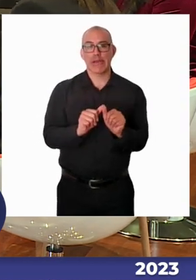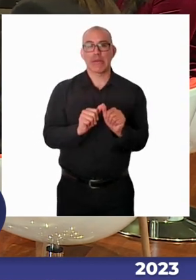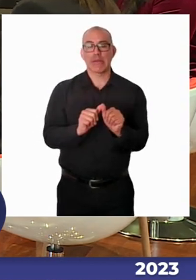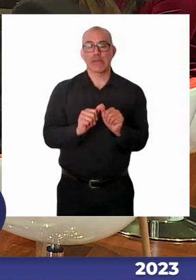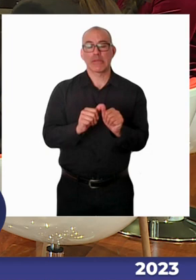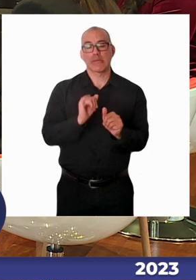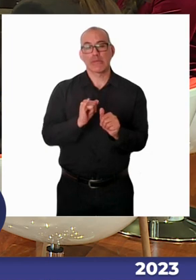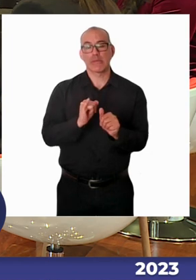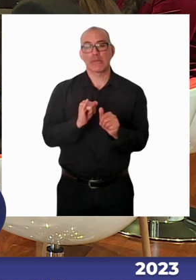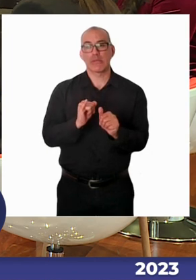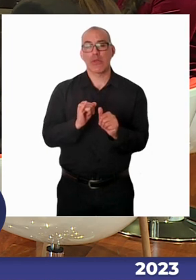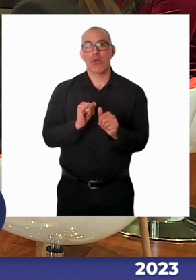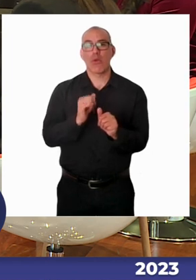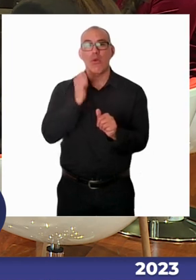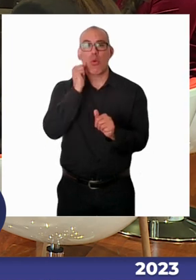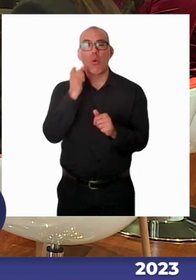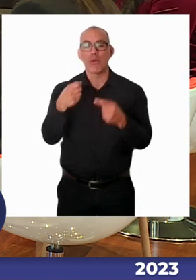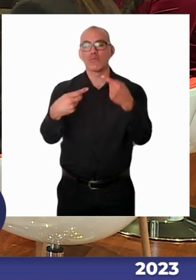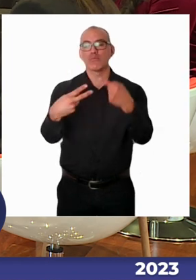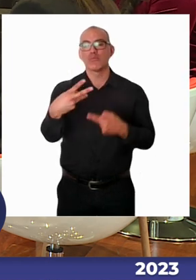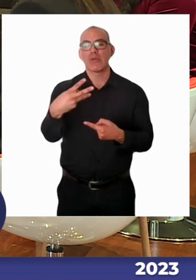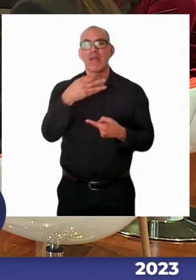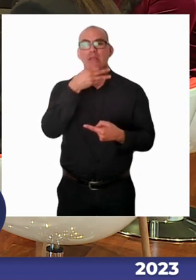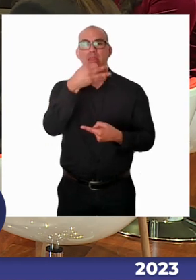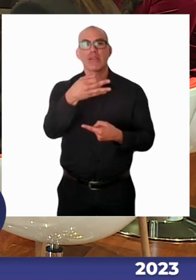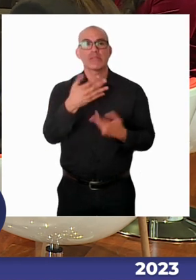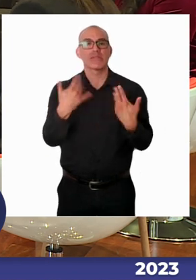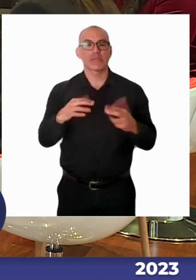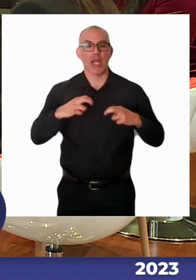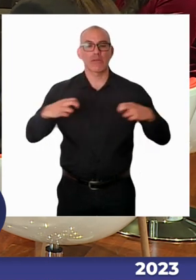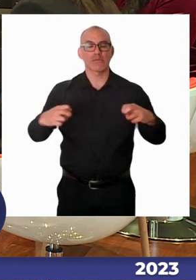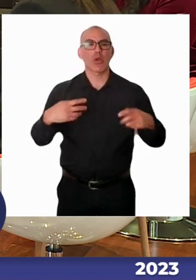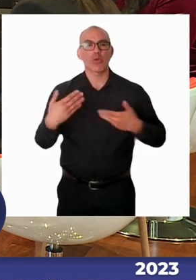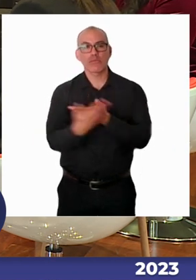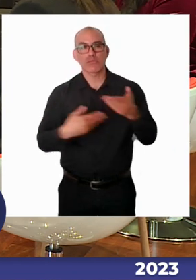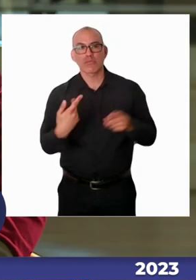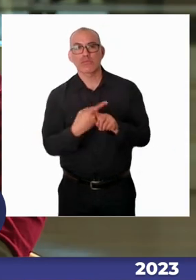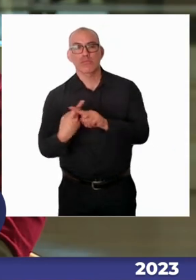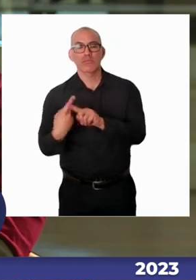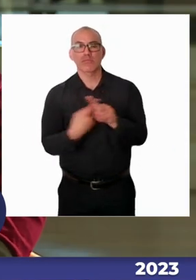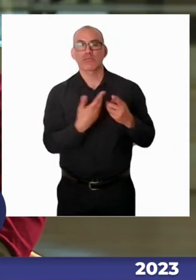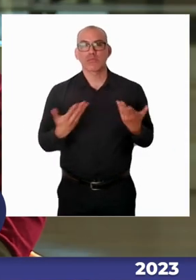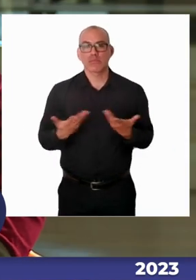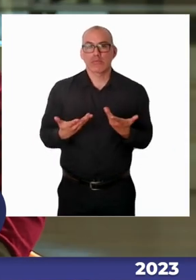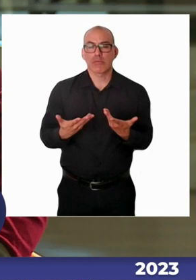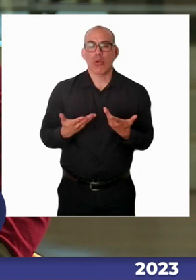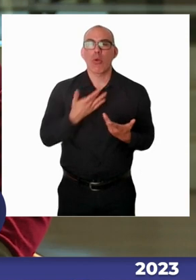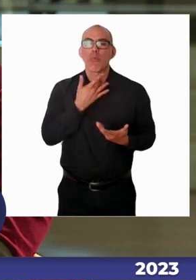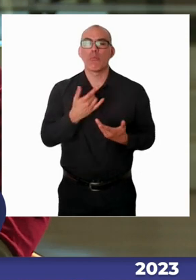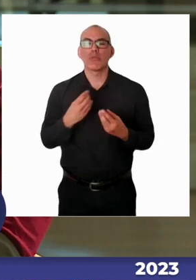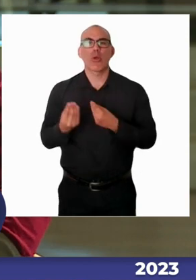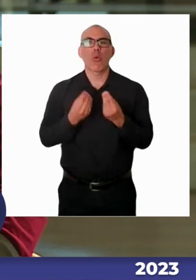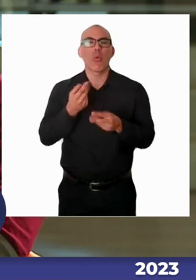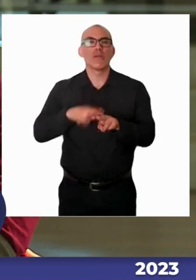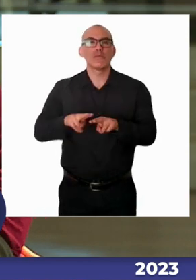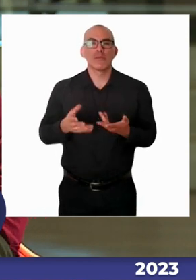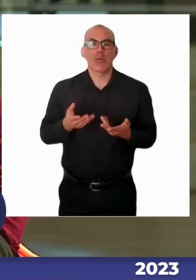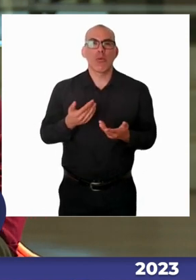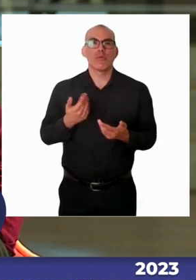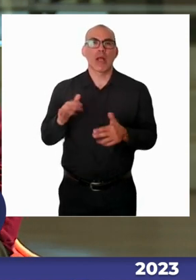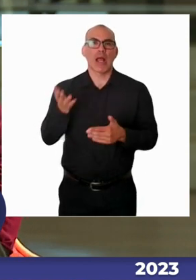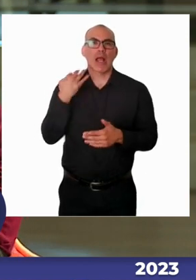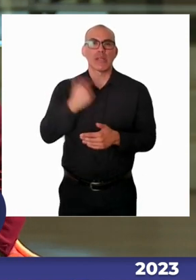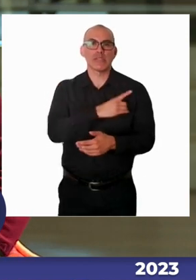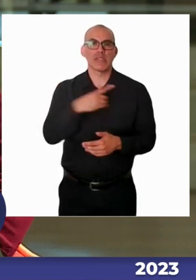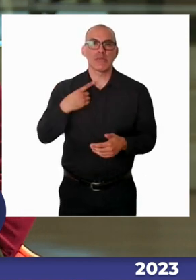se pueden seguir haciendo mejoras. Así que, uy, aquí es una pregunta difícil y no muy auspiciosa desde